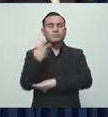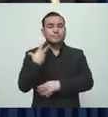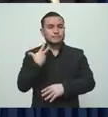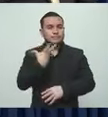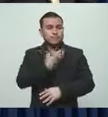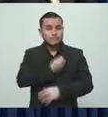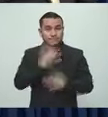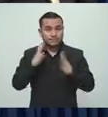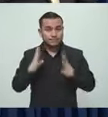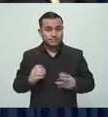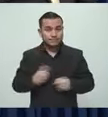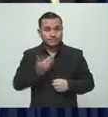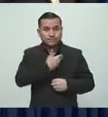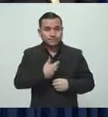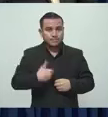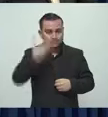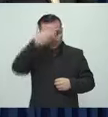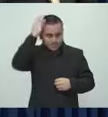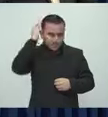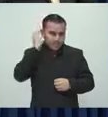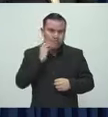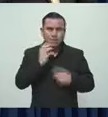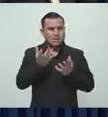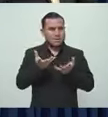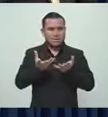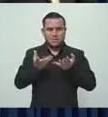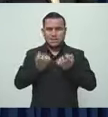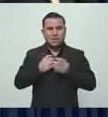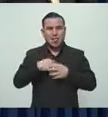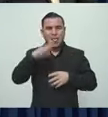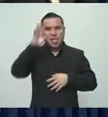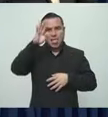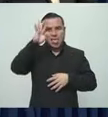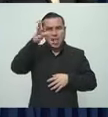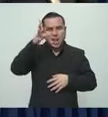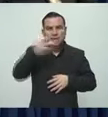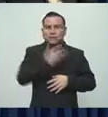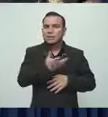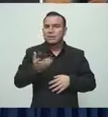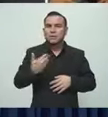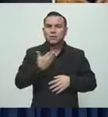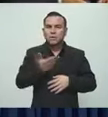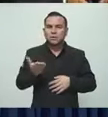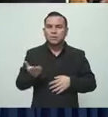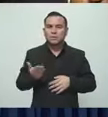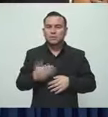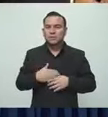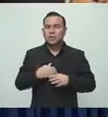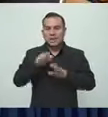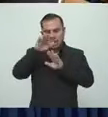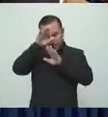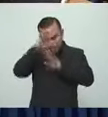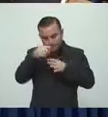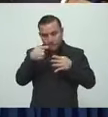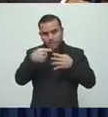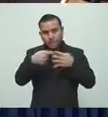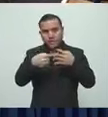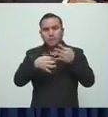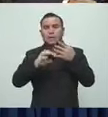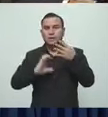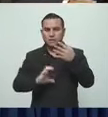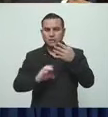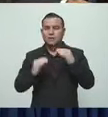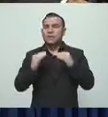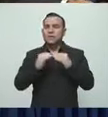inventar cosas que están fuera del orden o de los marcos constitucionales o jurídicos,